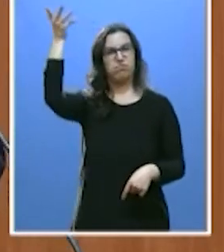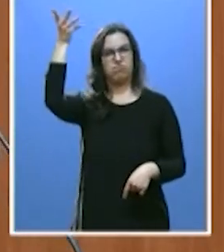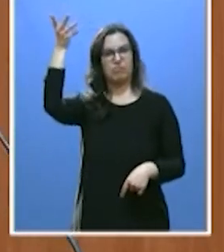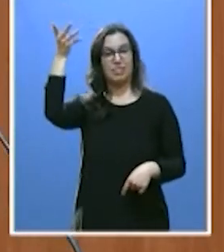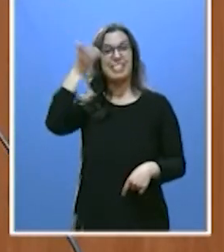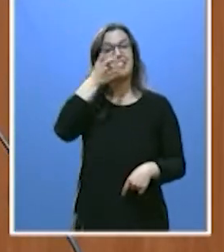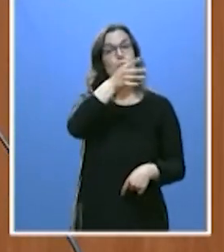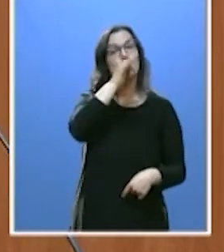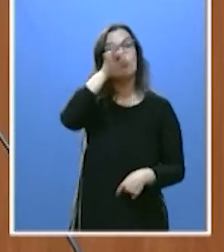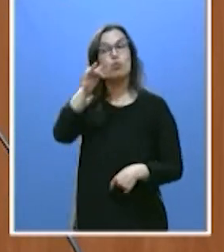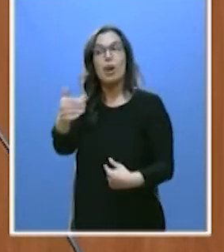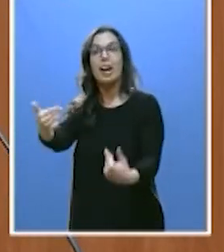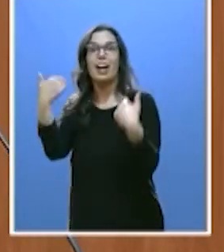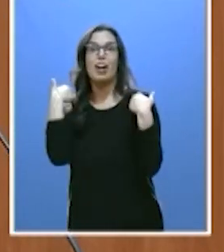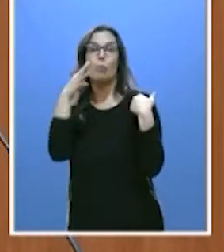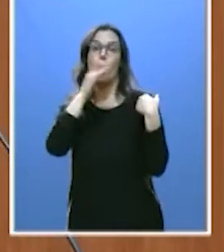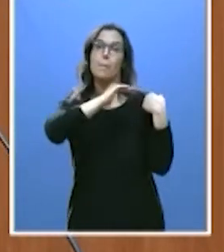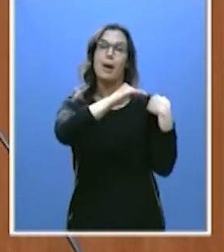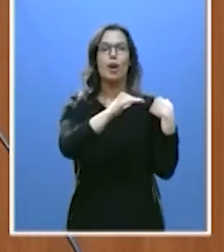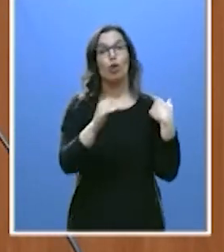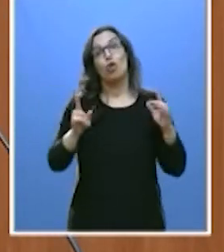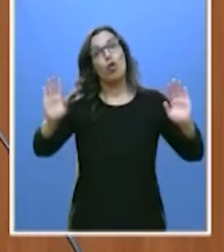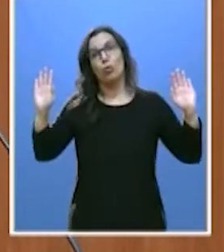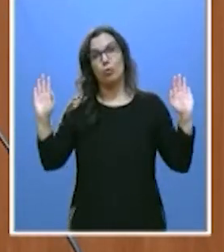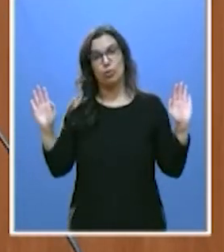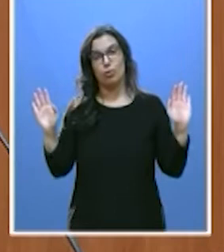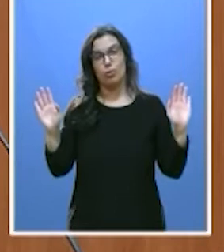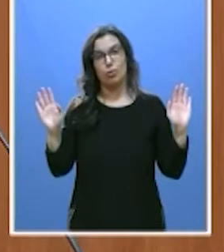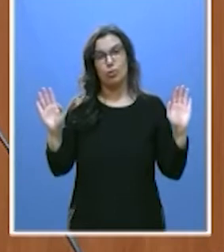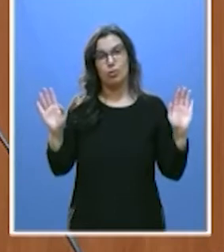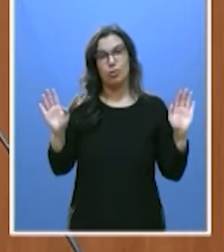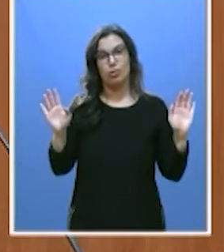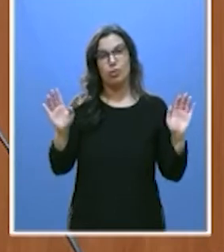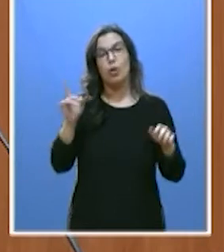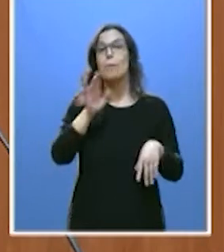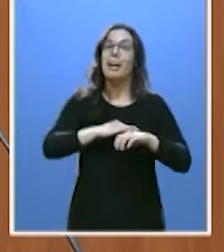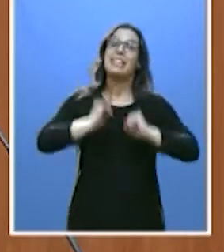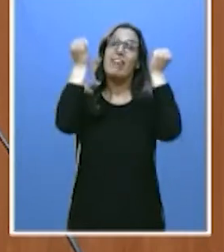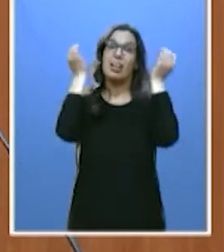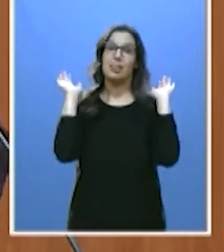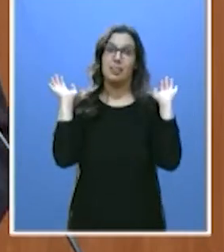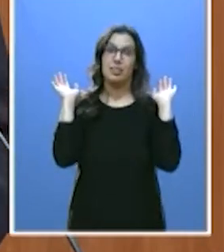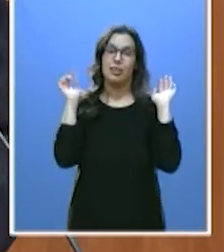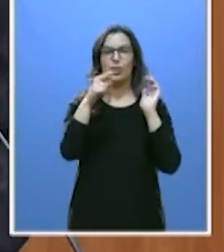cargos, no es por maldad o para alcanzar su admisión, no, no, es para salvar al mundo.